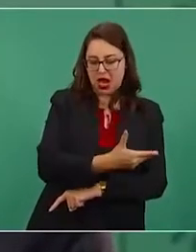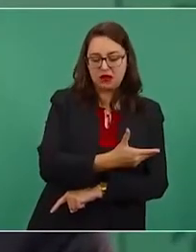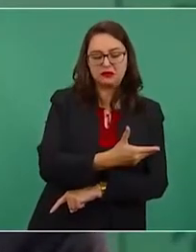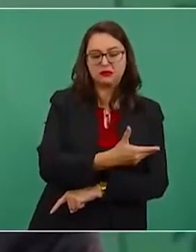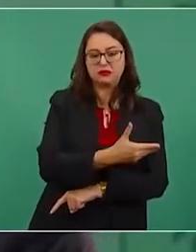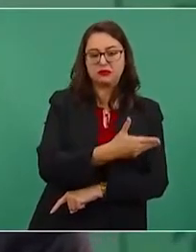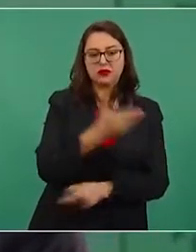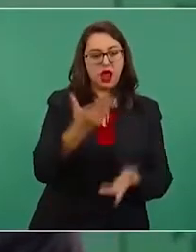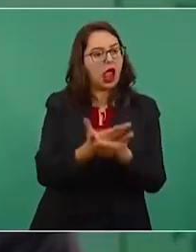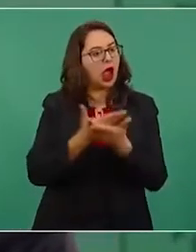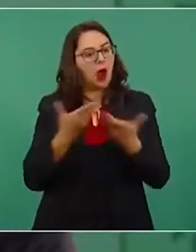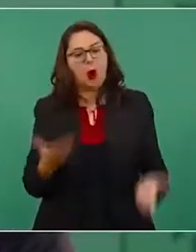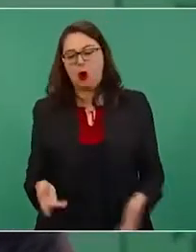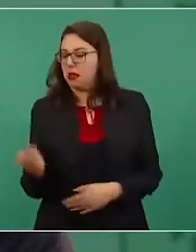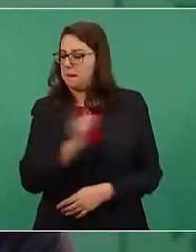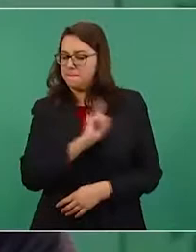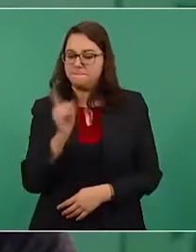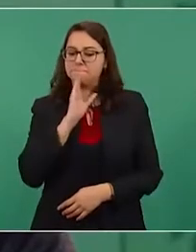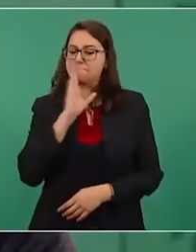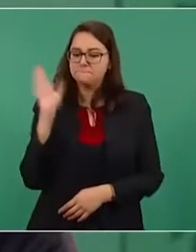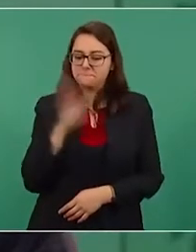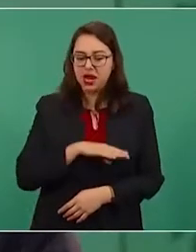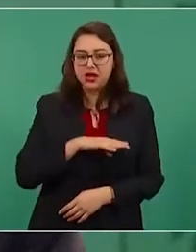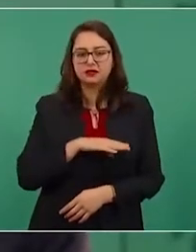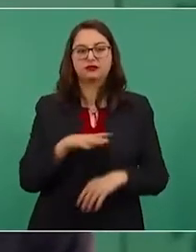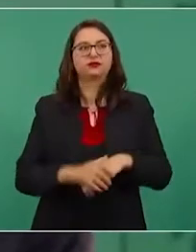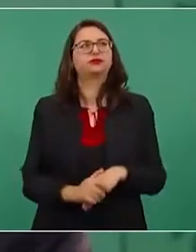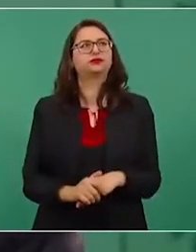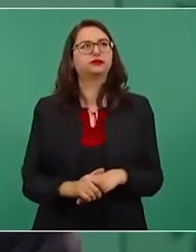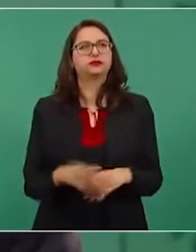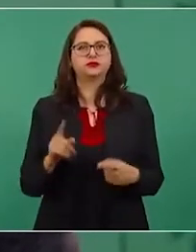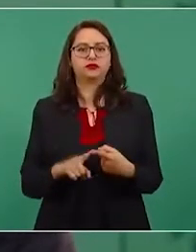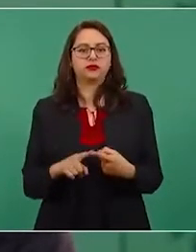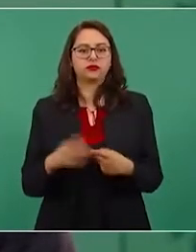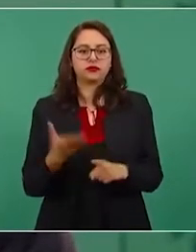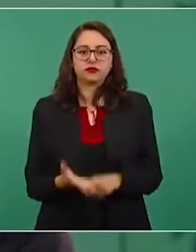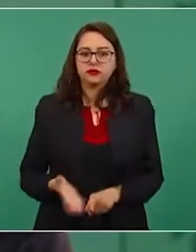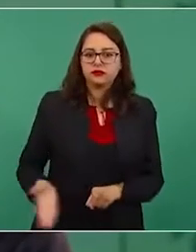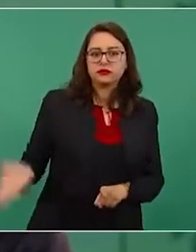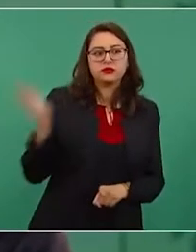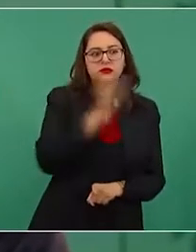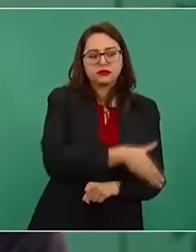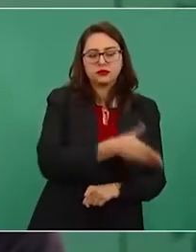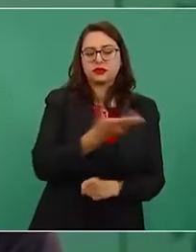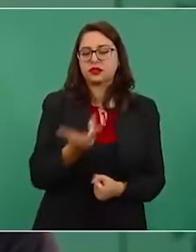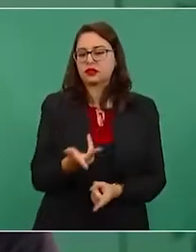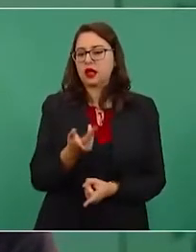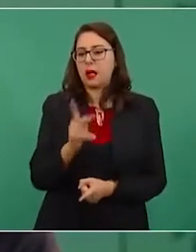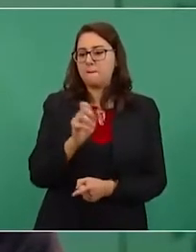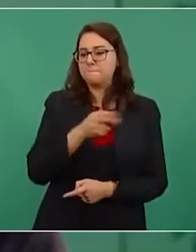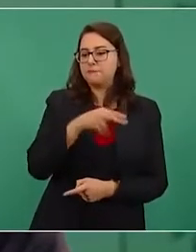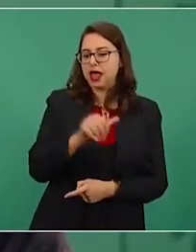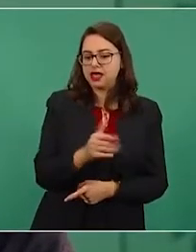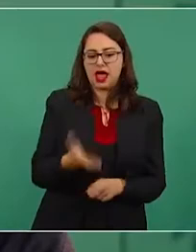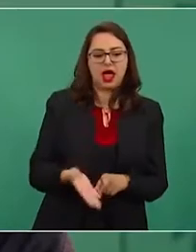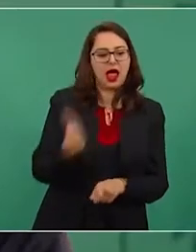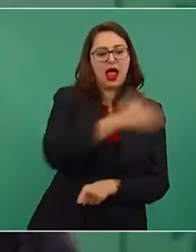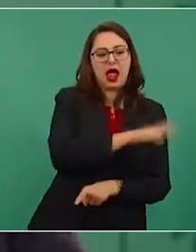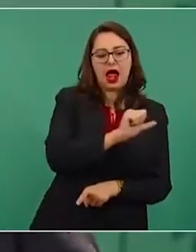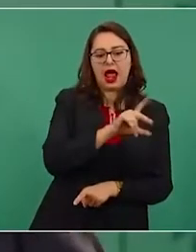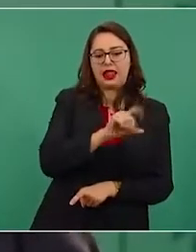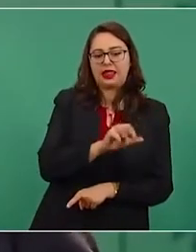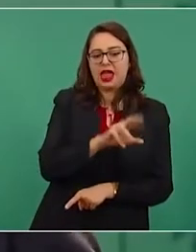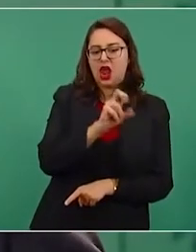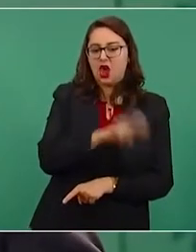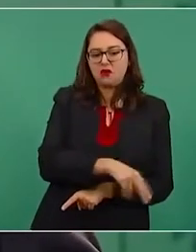más corrupción que en los sexenios anteriores. Entonces,